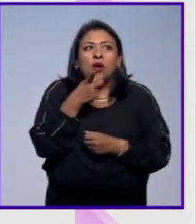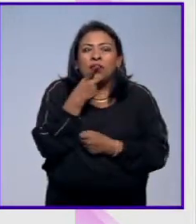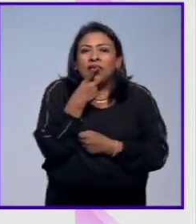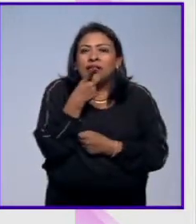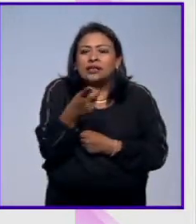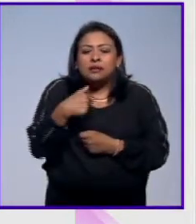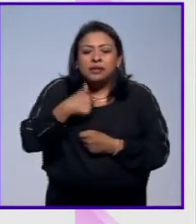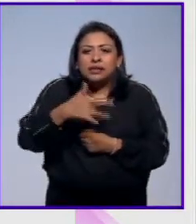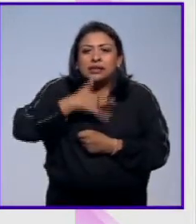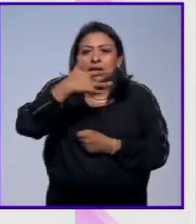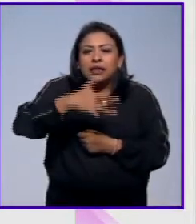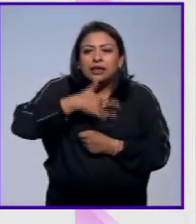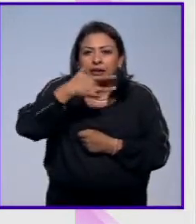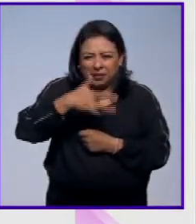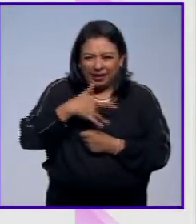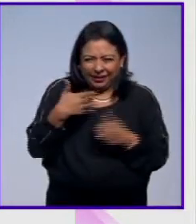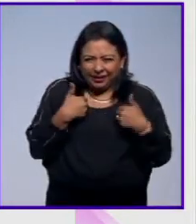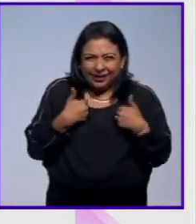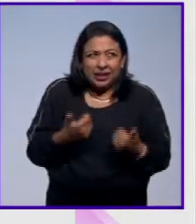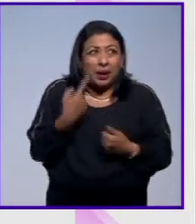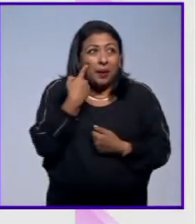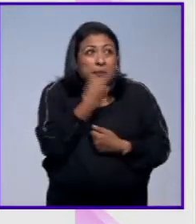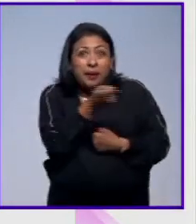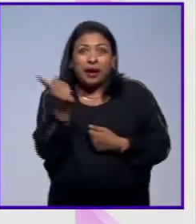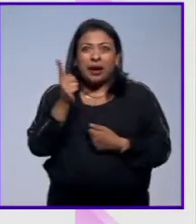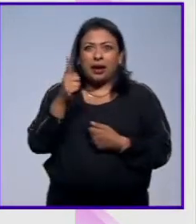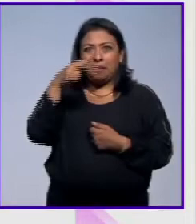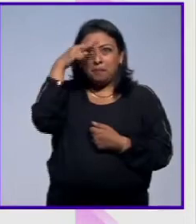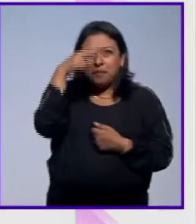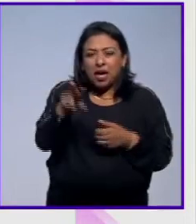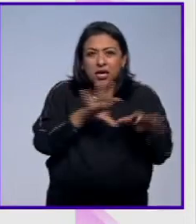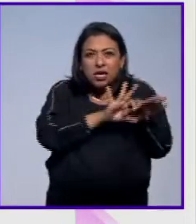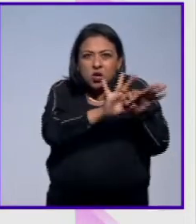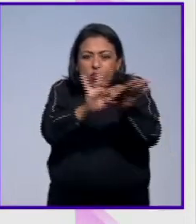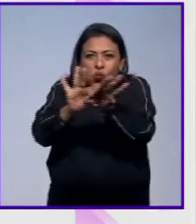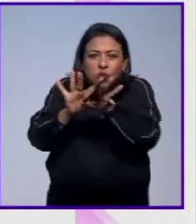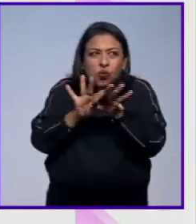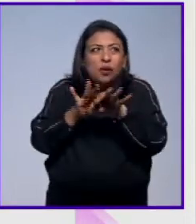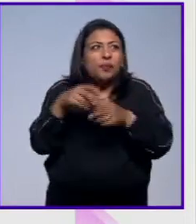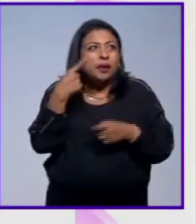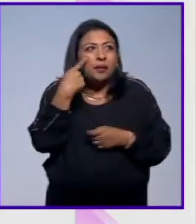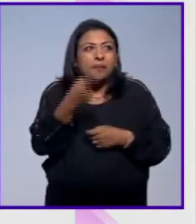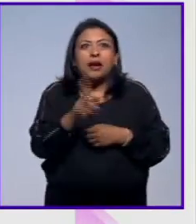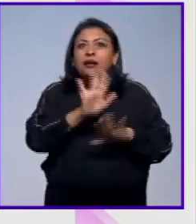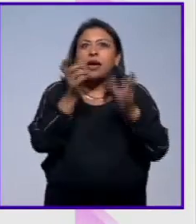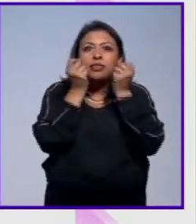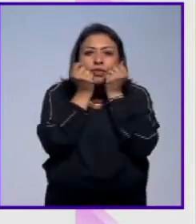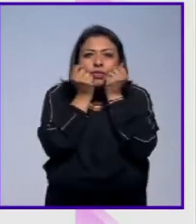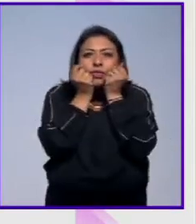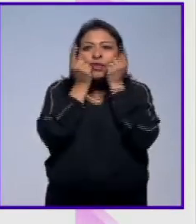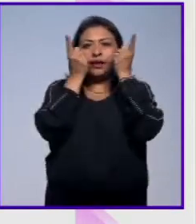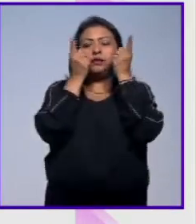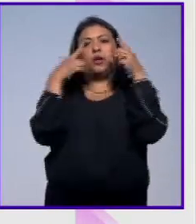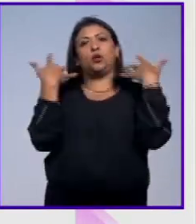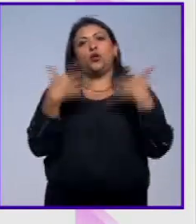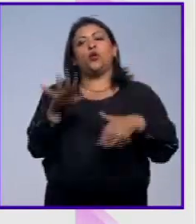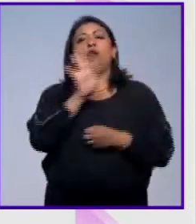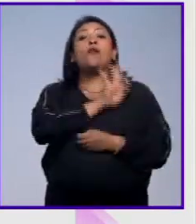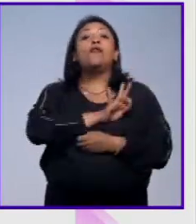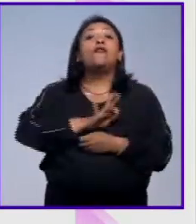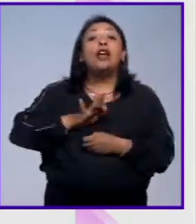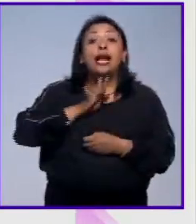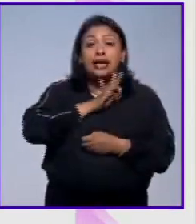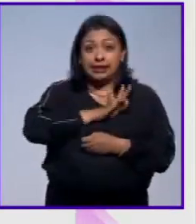sentimiento ¿sabes? ver a todo México unido y ver que ya despertó por fin feliz de